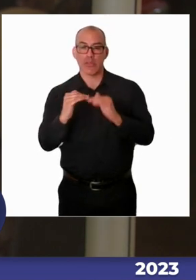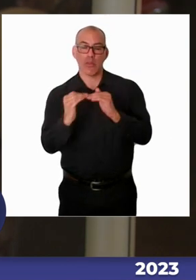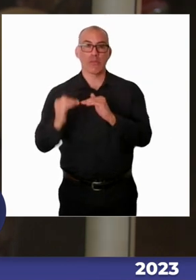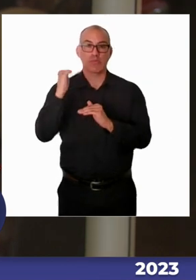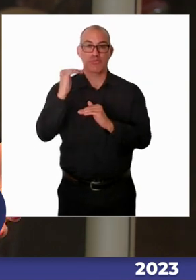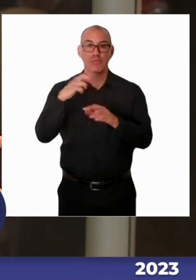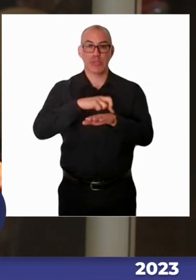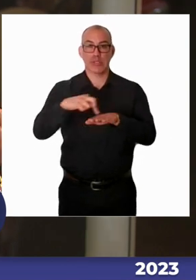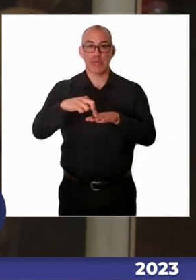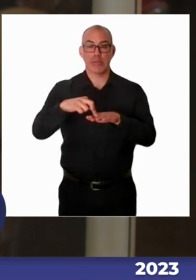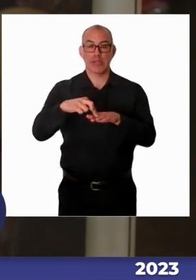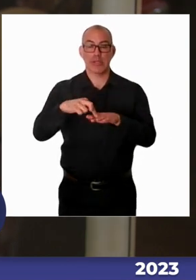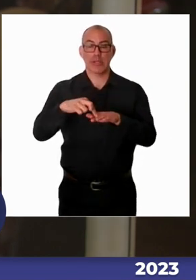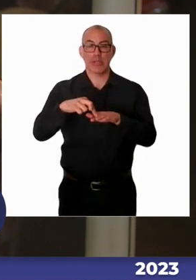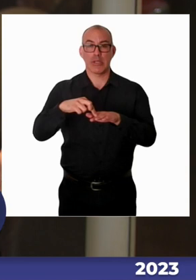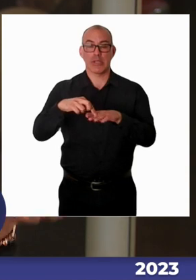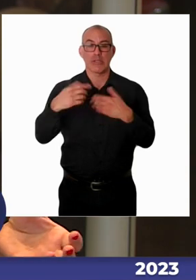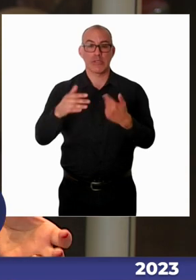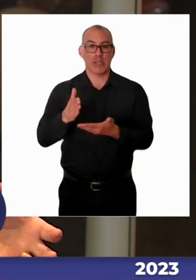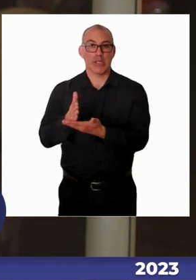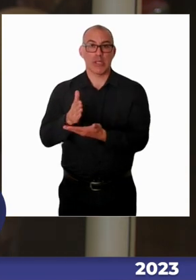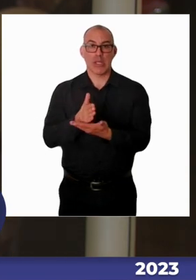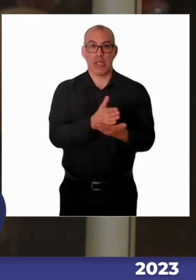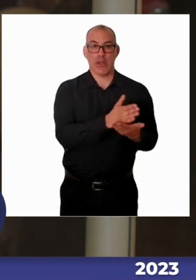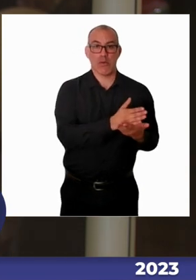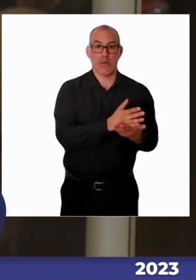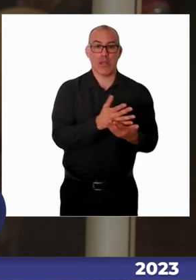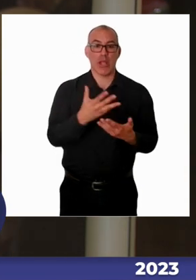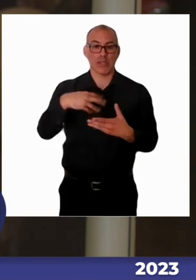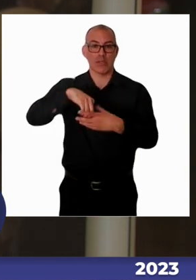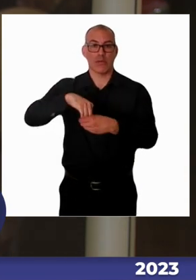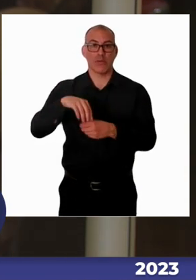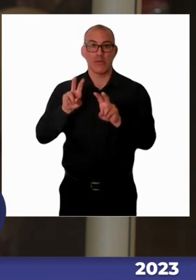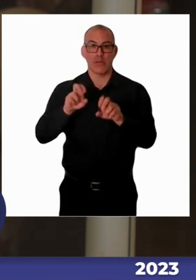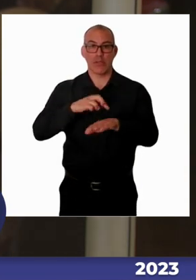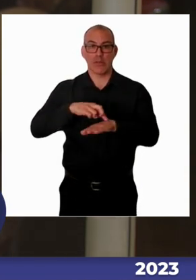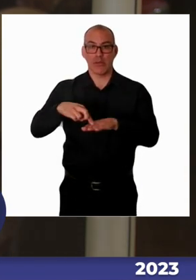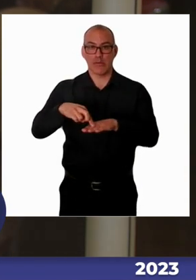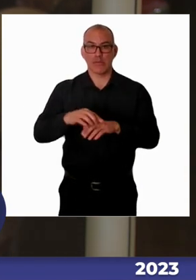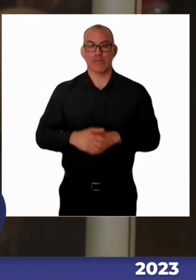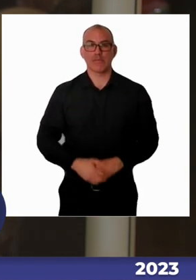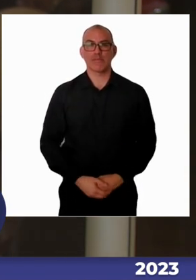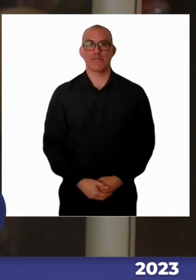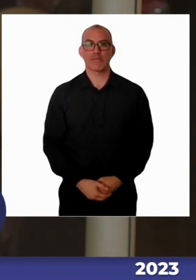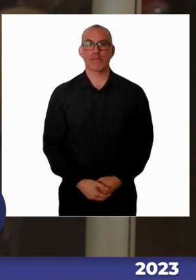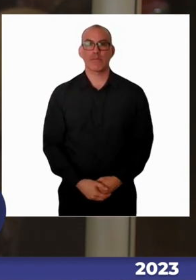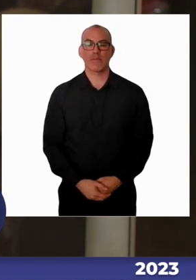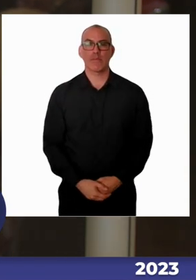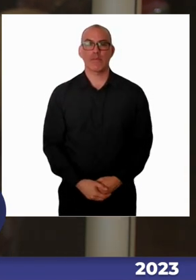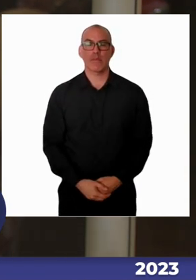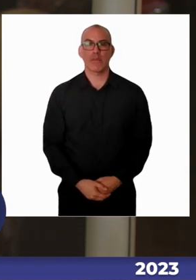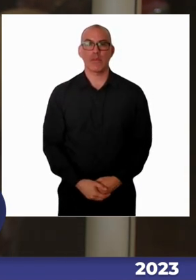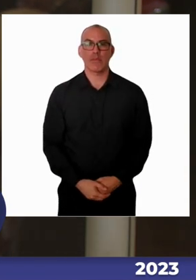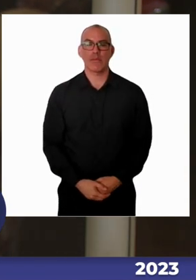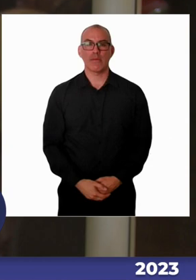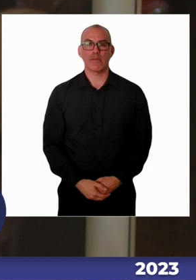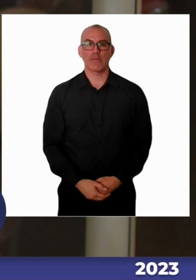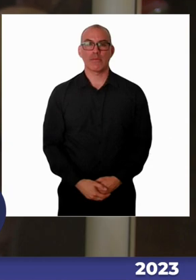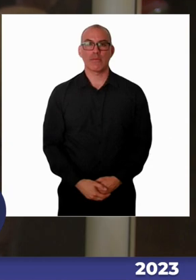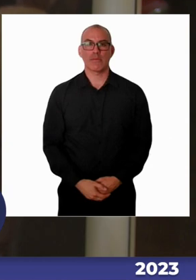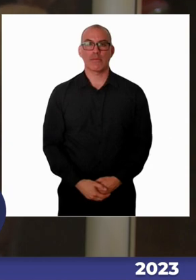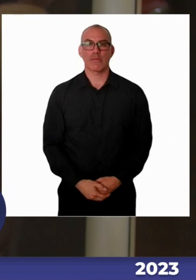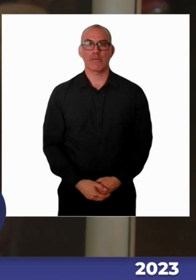senador y de la diputada para poder ir identificando esos puntos y ver qué posibilidades hay desde el Congreso Nacional